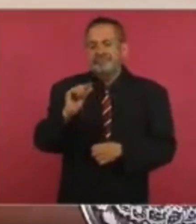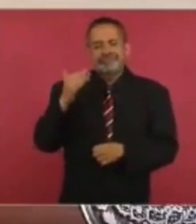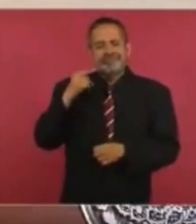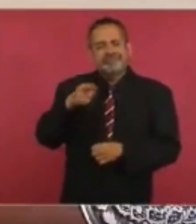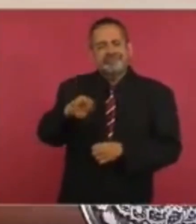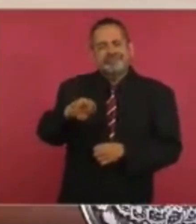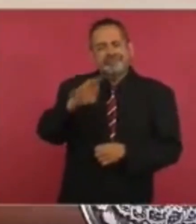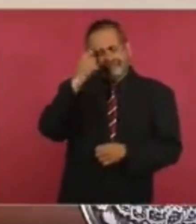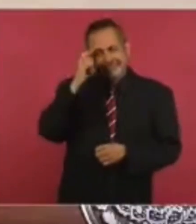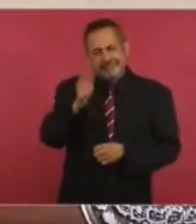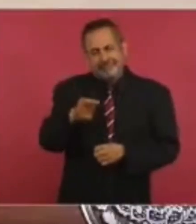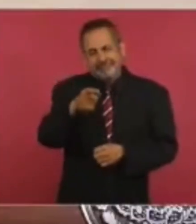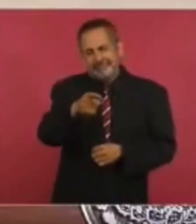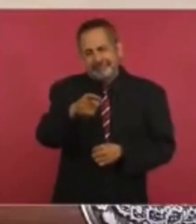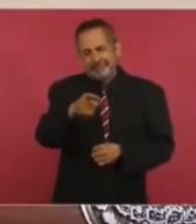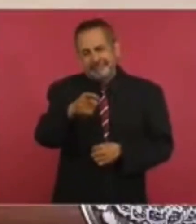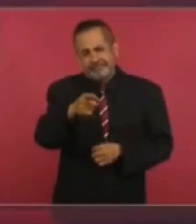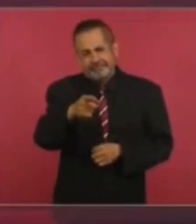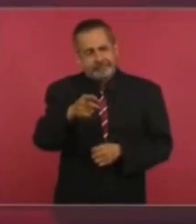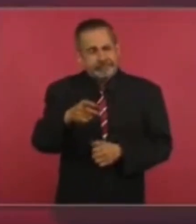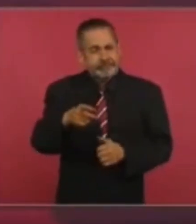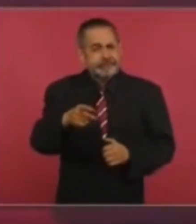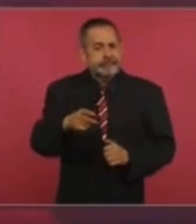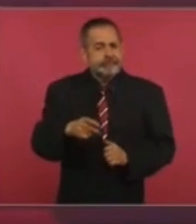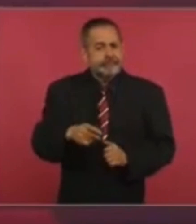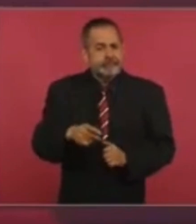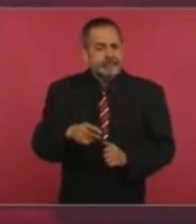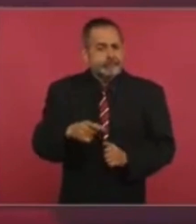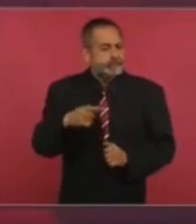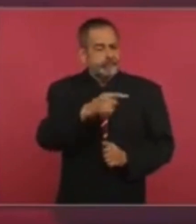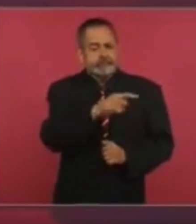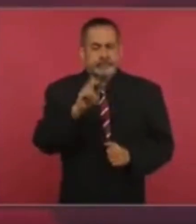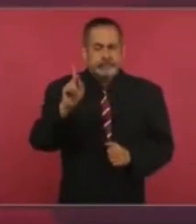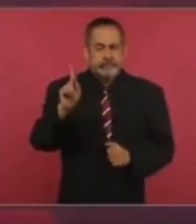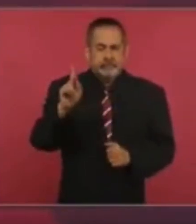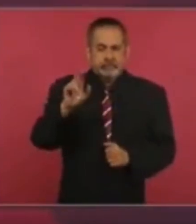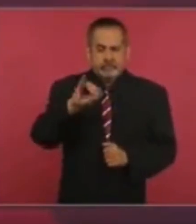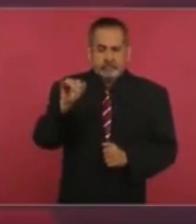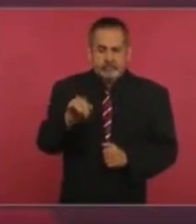en el Poder Judicial.